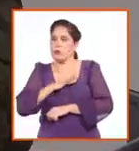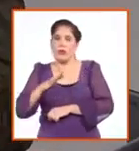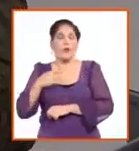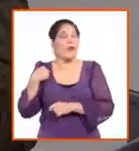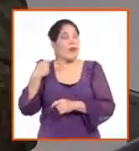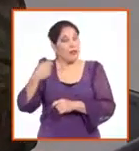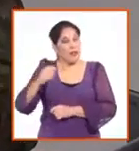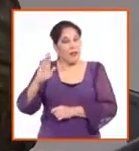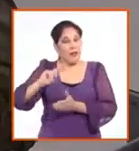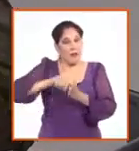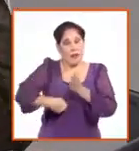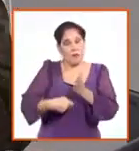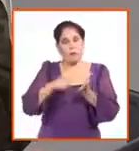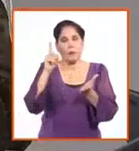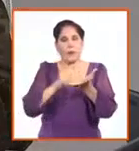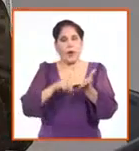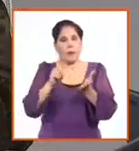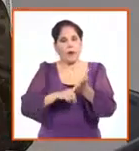desaparece porque no está en Cuba.